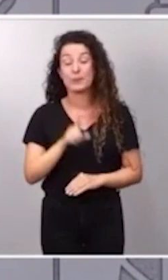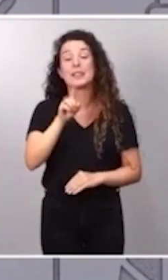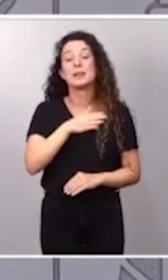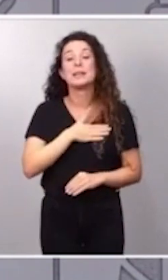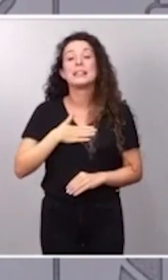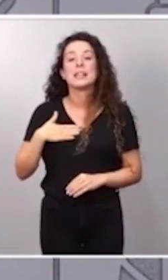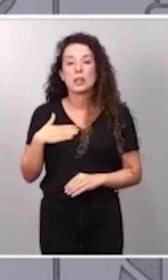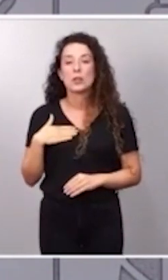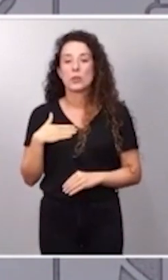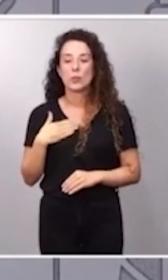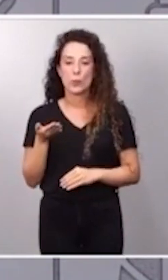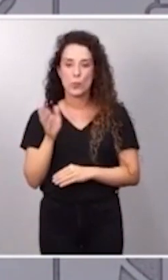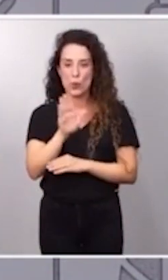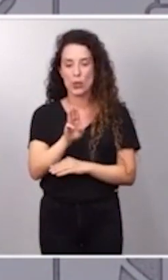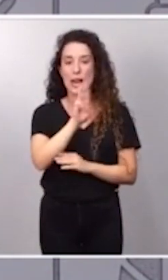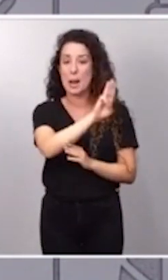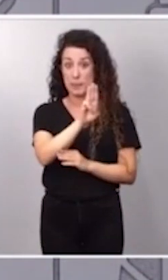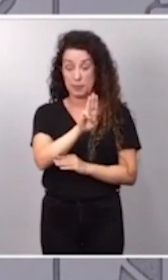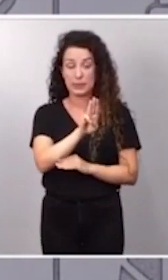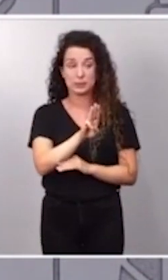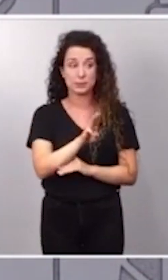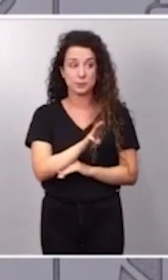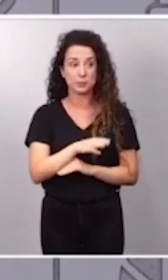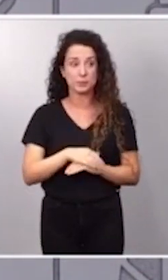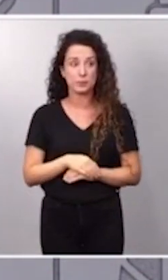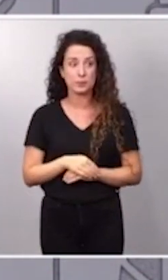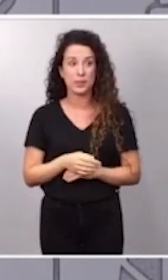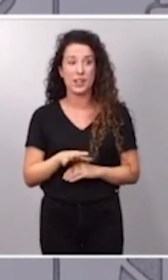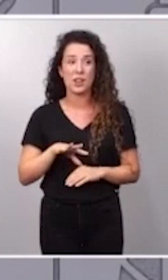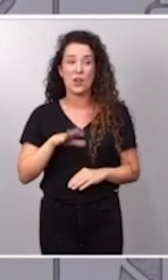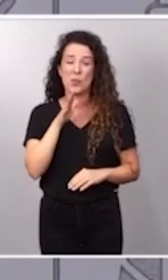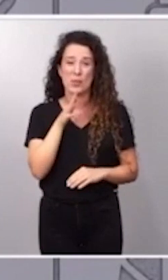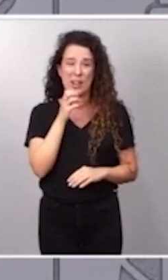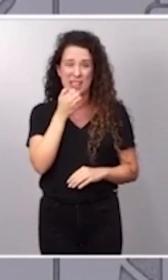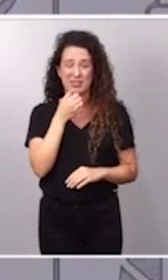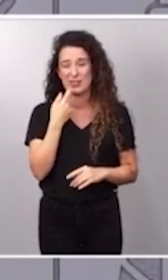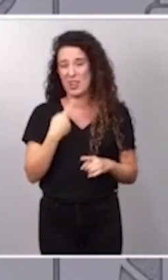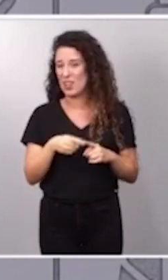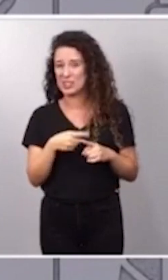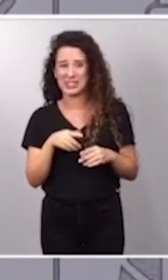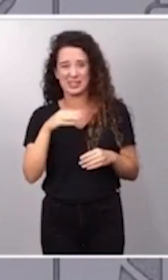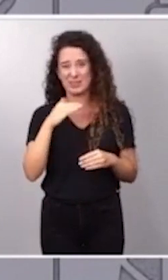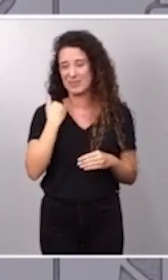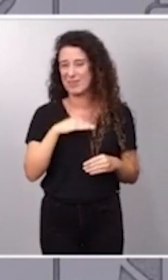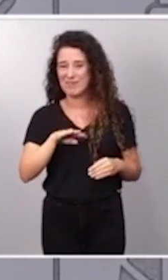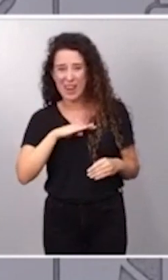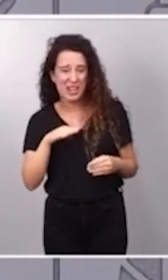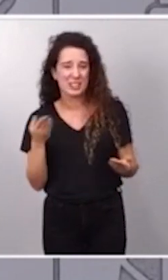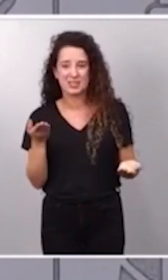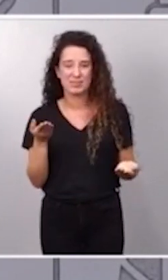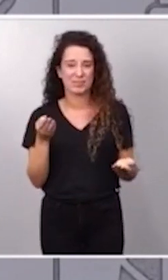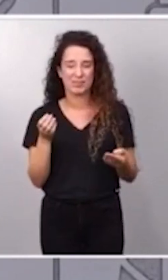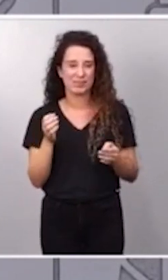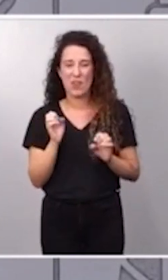gustaría era proponer al Partido Popular el que podamos desterrar el insulto y la descalificación de la